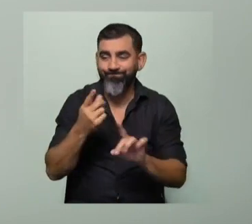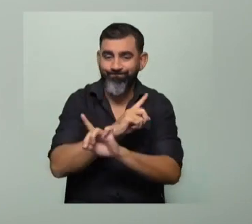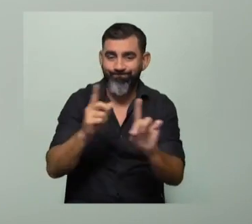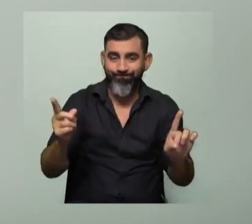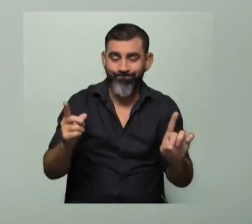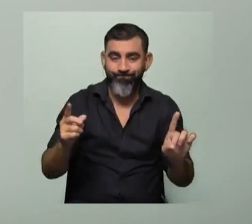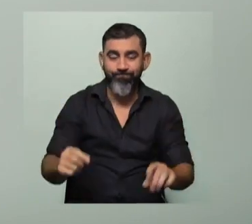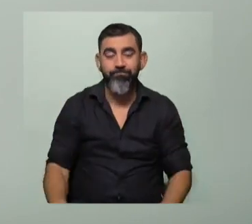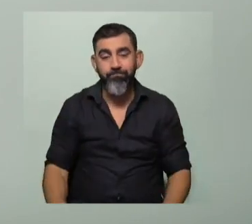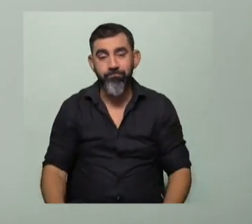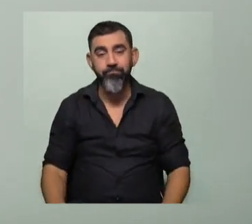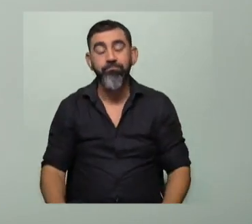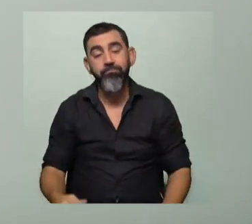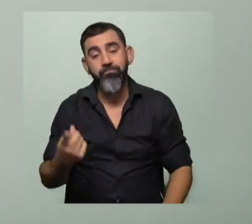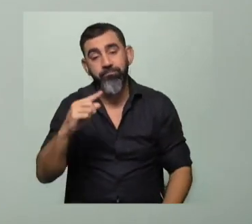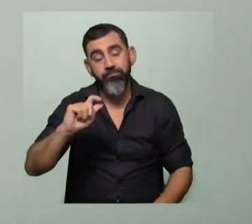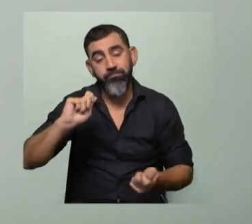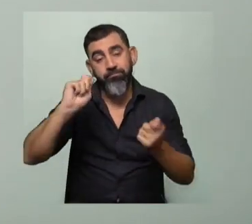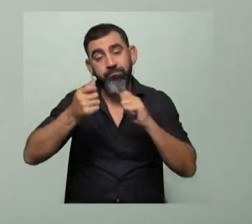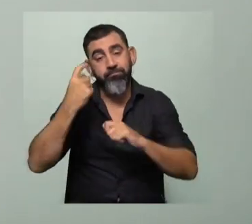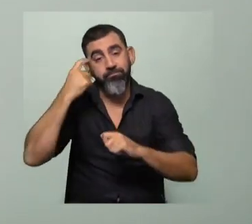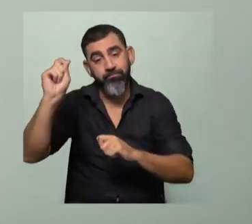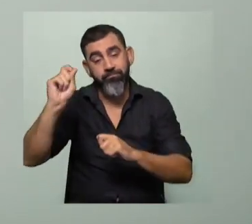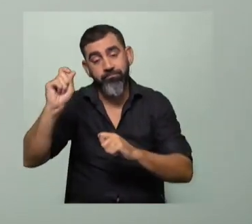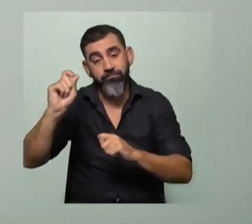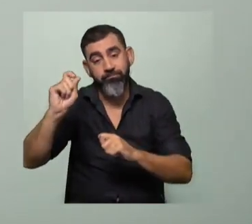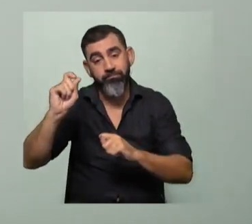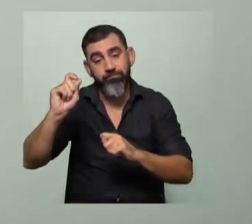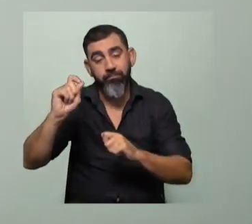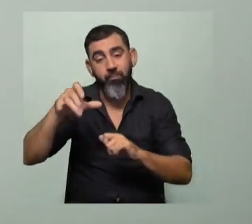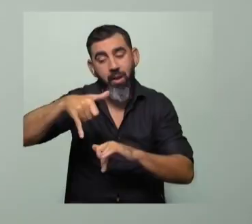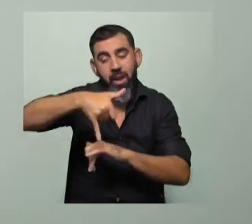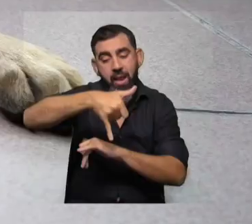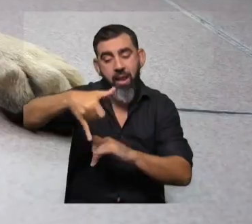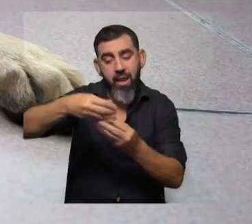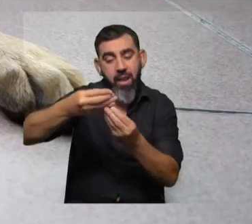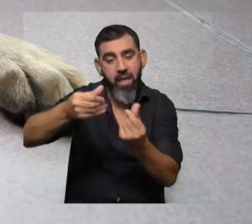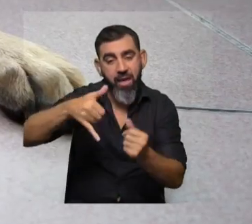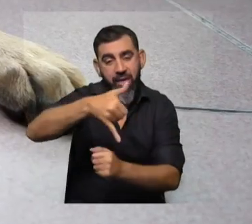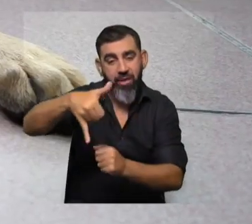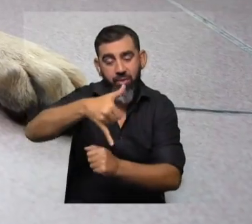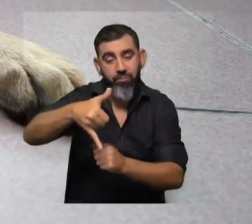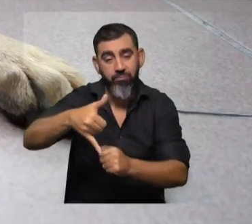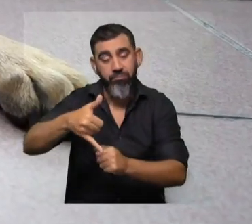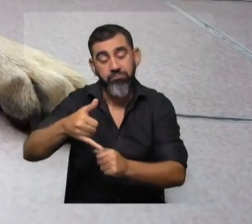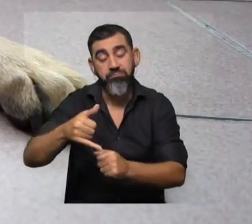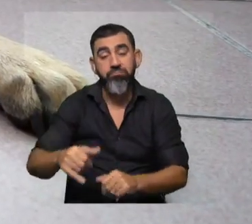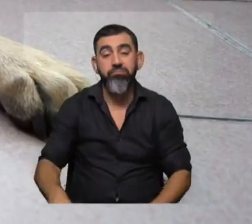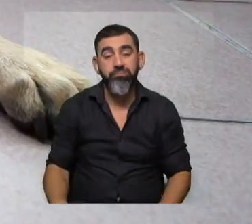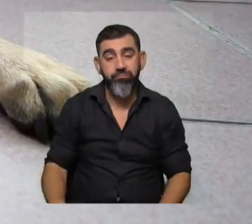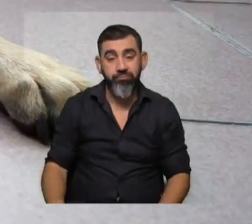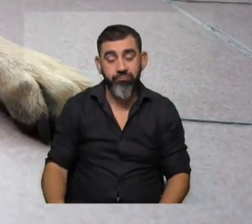crema. Por lo cual tuvimos que pasar a un excipiente más líquido. Entonces vimos que el propelín glicol